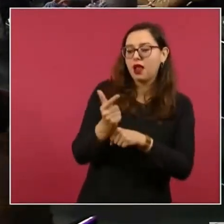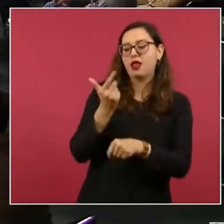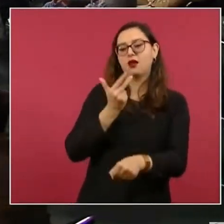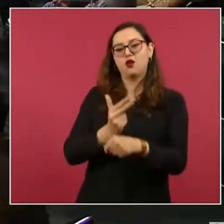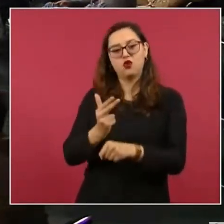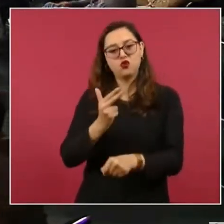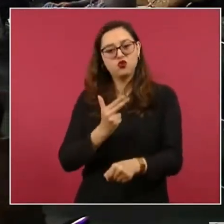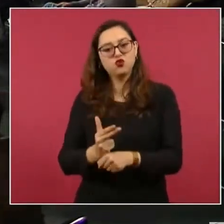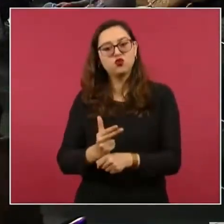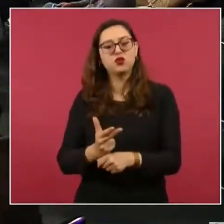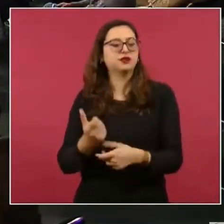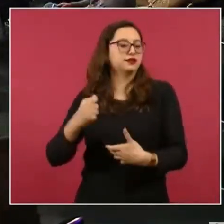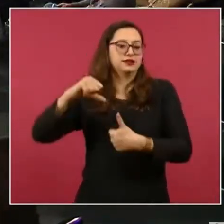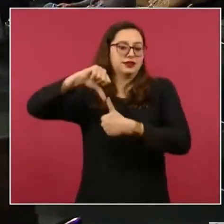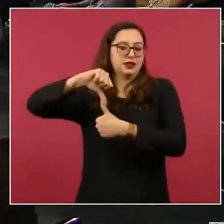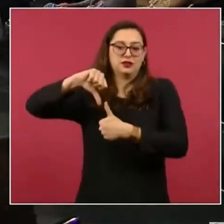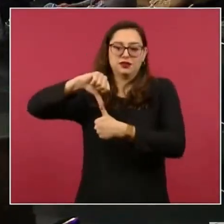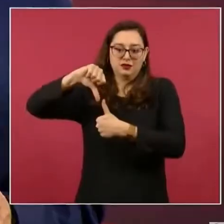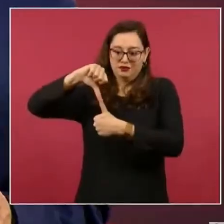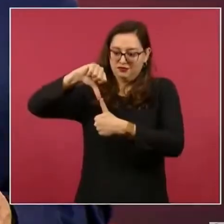es todo Centroamérica.